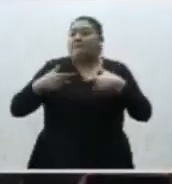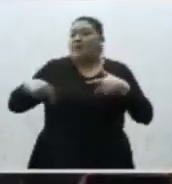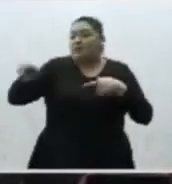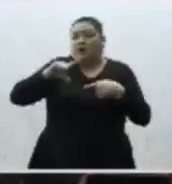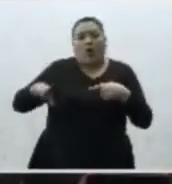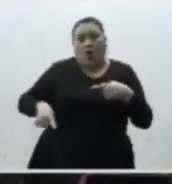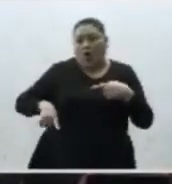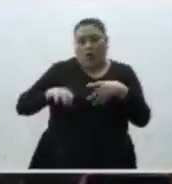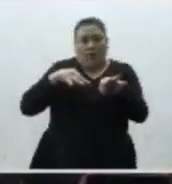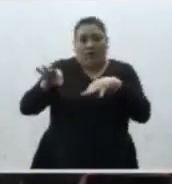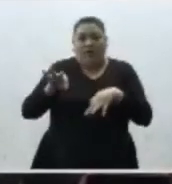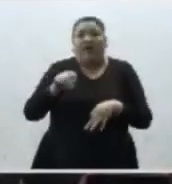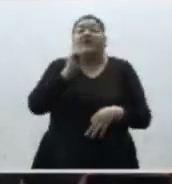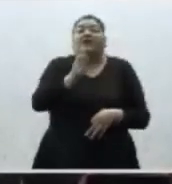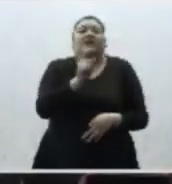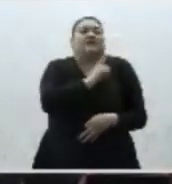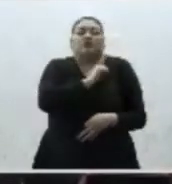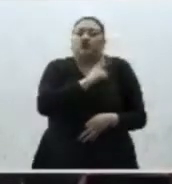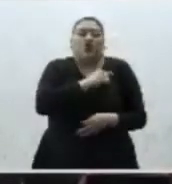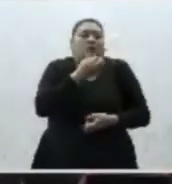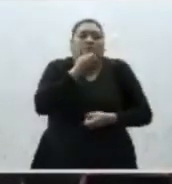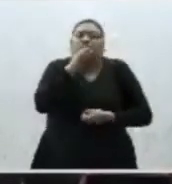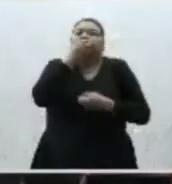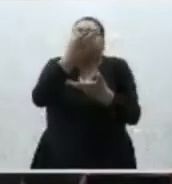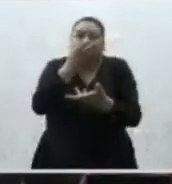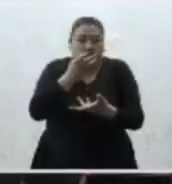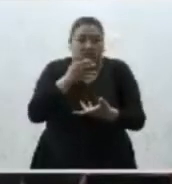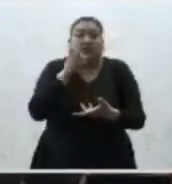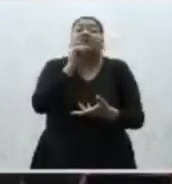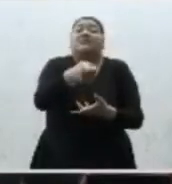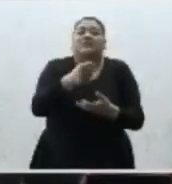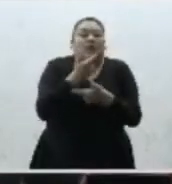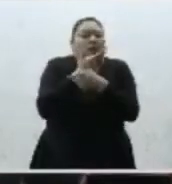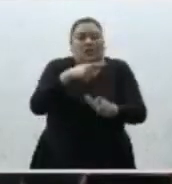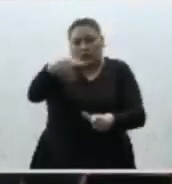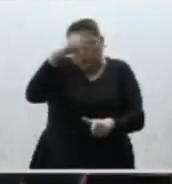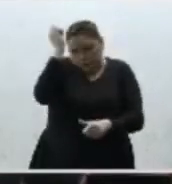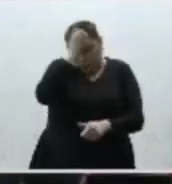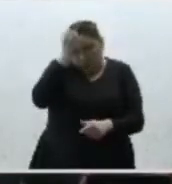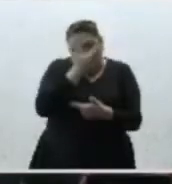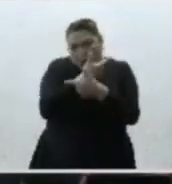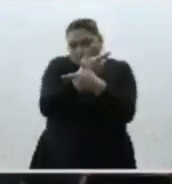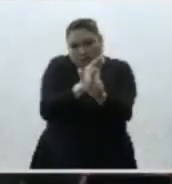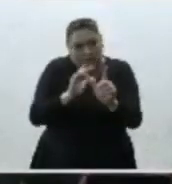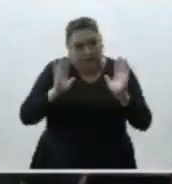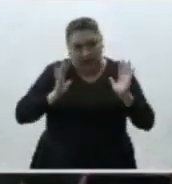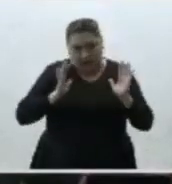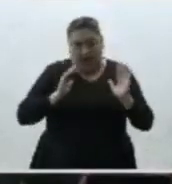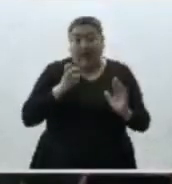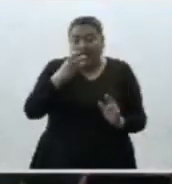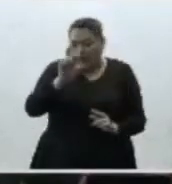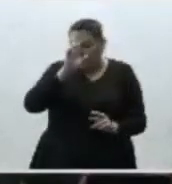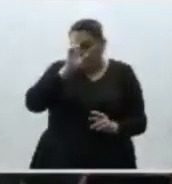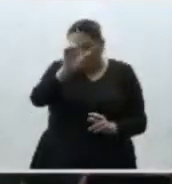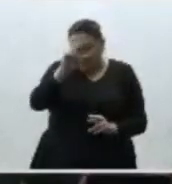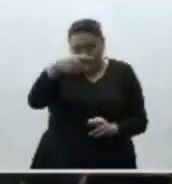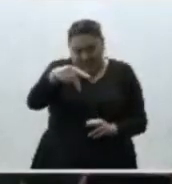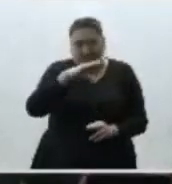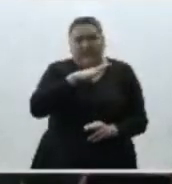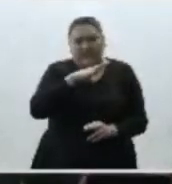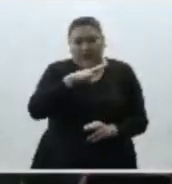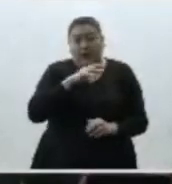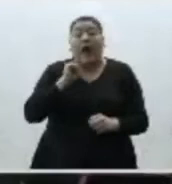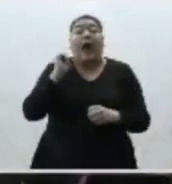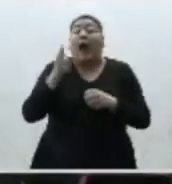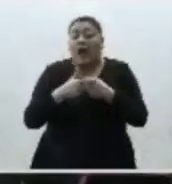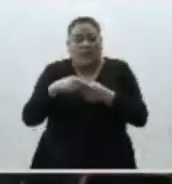presunción de espontaneidad y están garantizadas por la libertad de expresión. En ese caso, no se advirtieron elementos